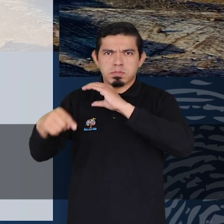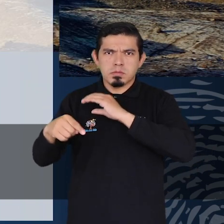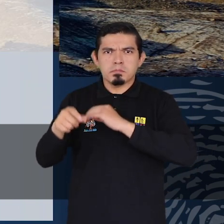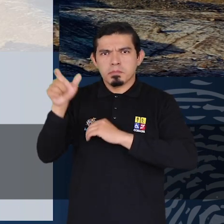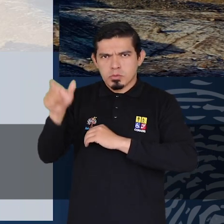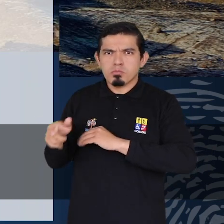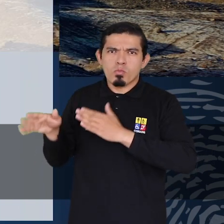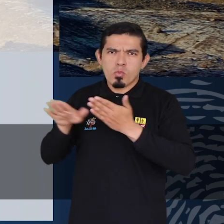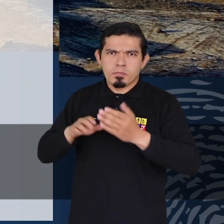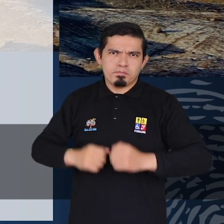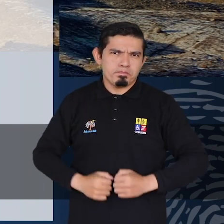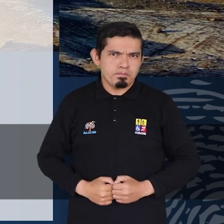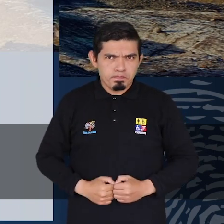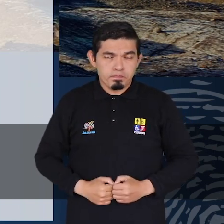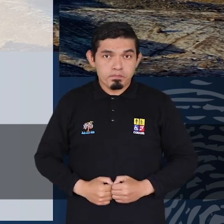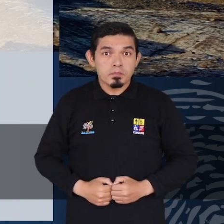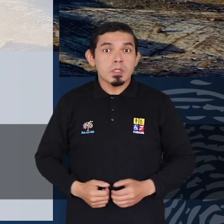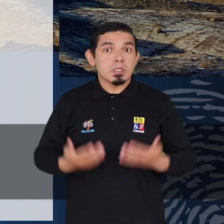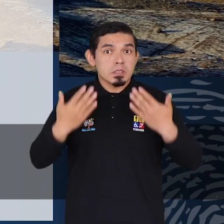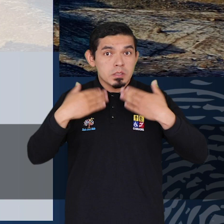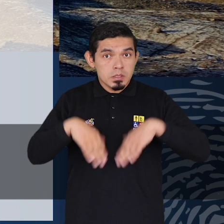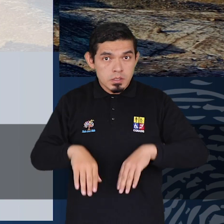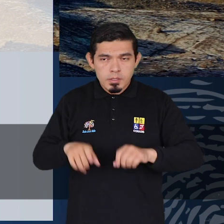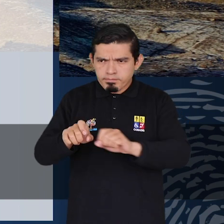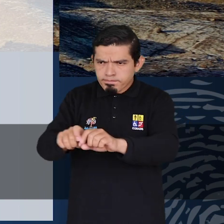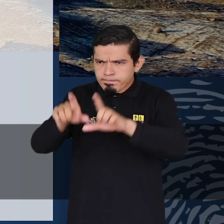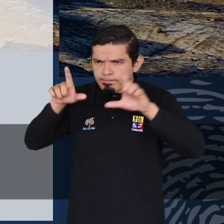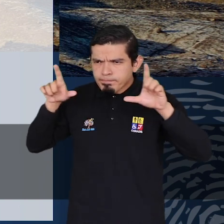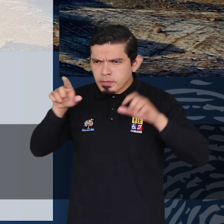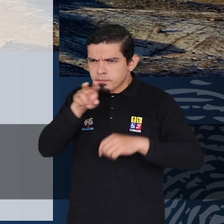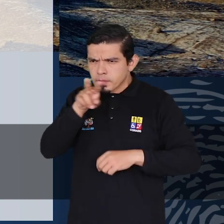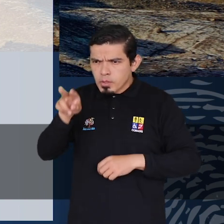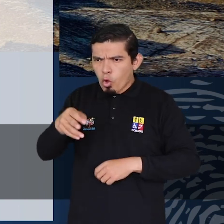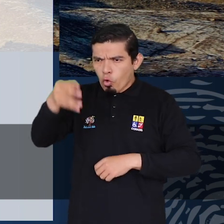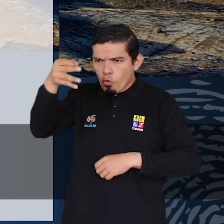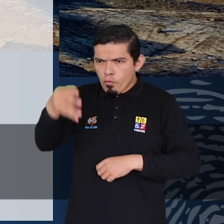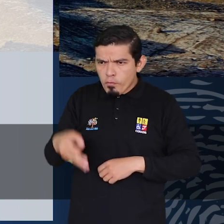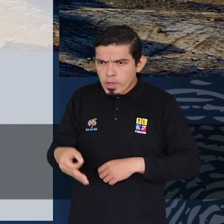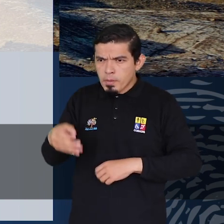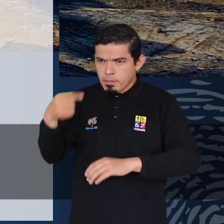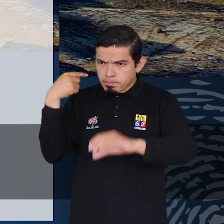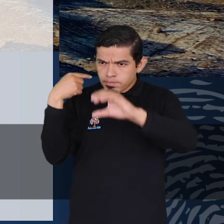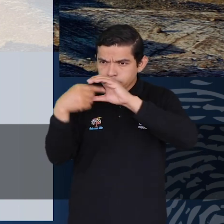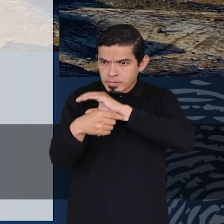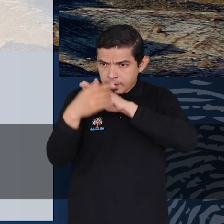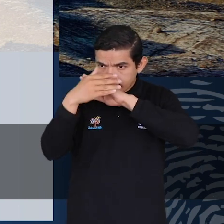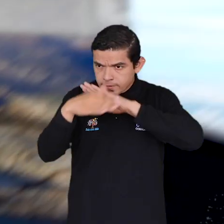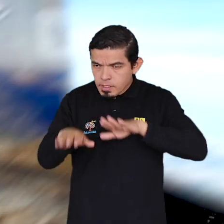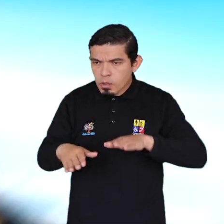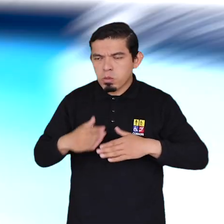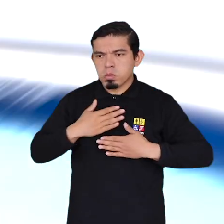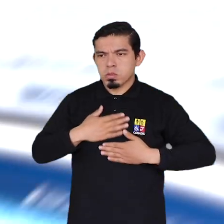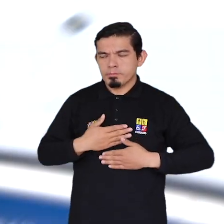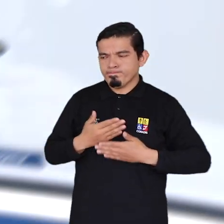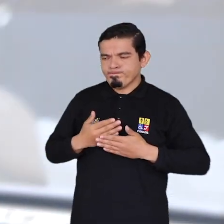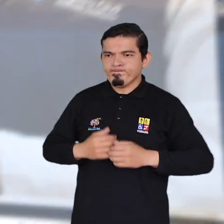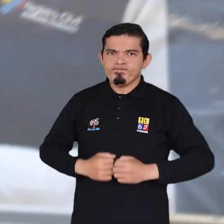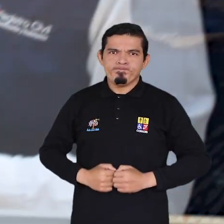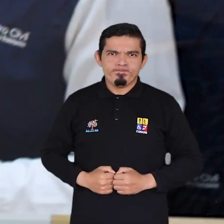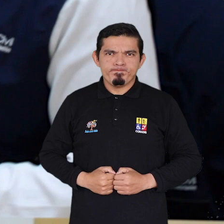defunción. Inmediatamente aparece una ventana donde se confirma que la solicitud fue enviada exitosamente.